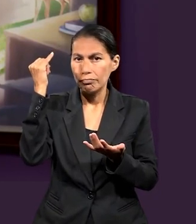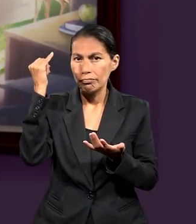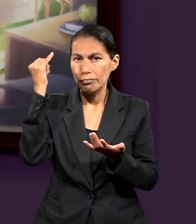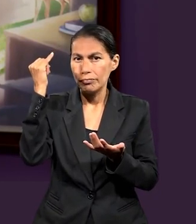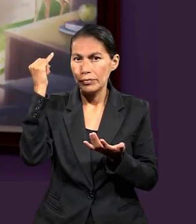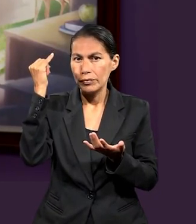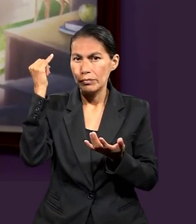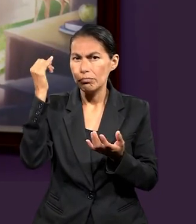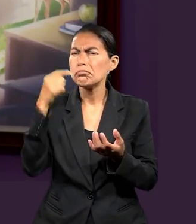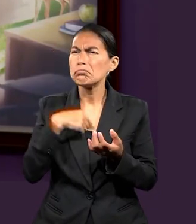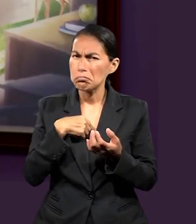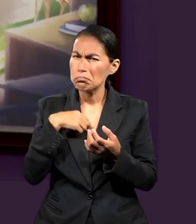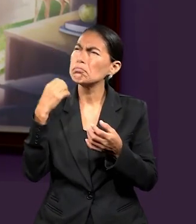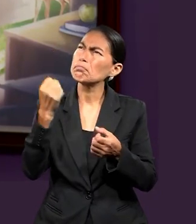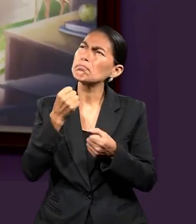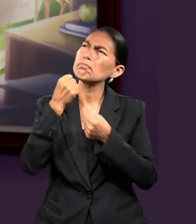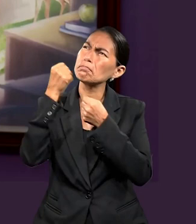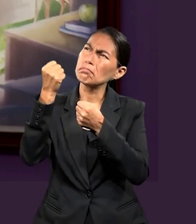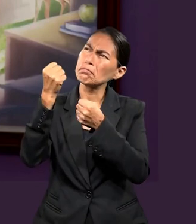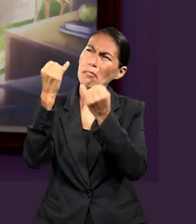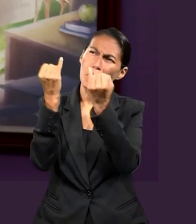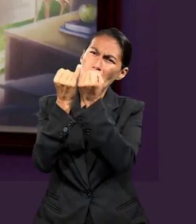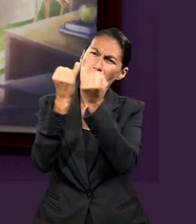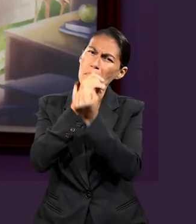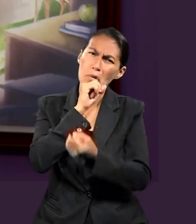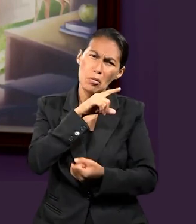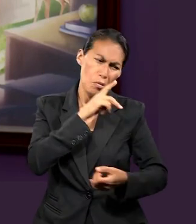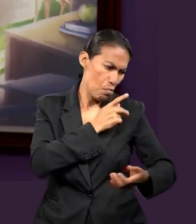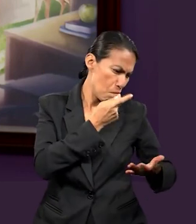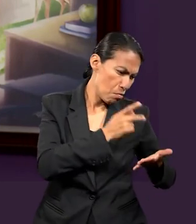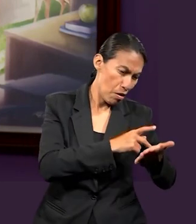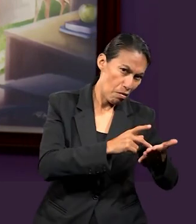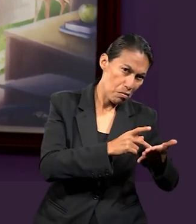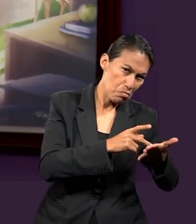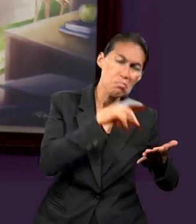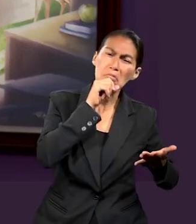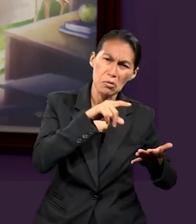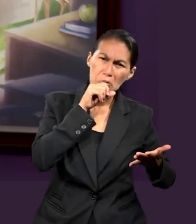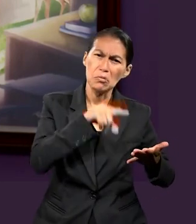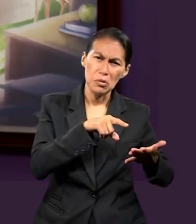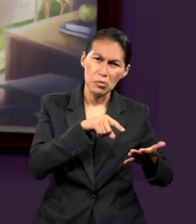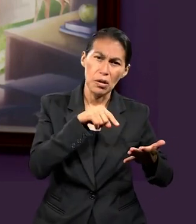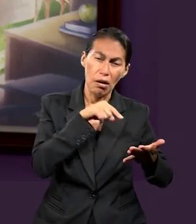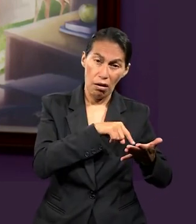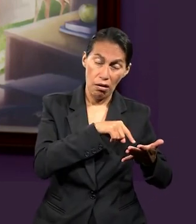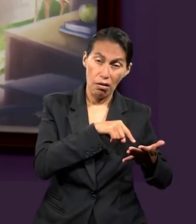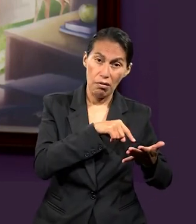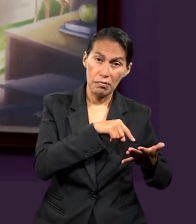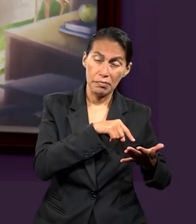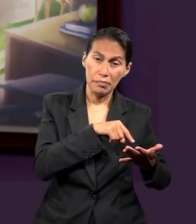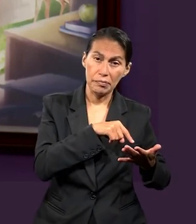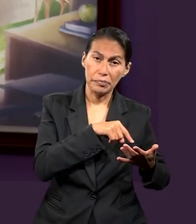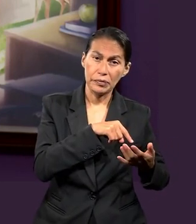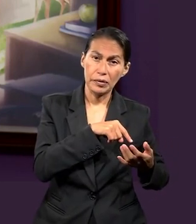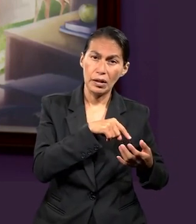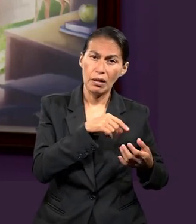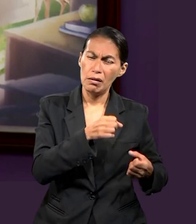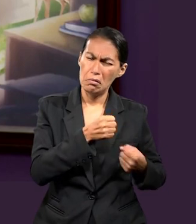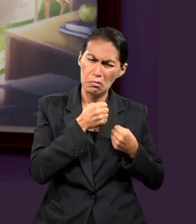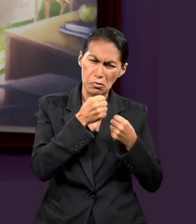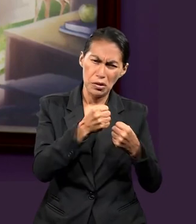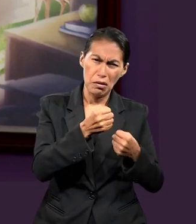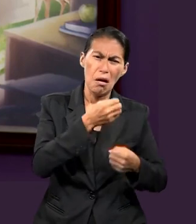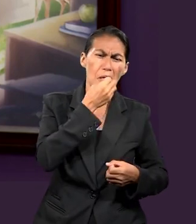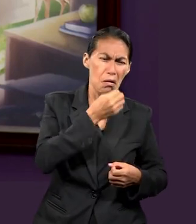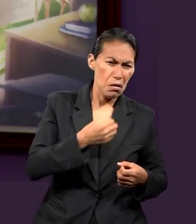con la certeza que tenía Pablo. O sea, yo creo que me quedo con ese